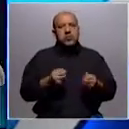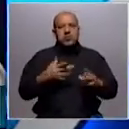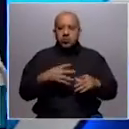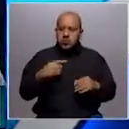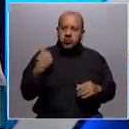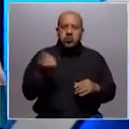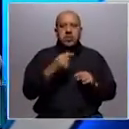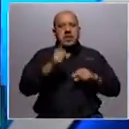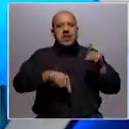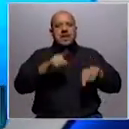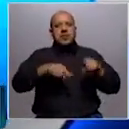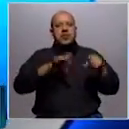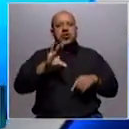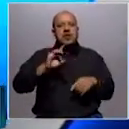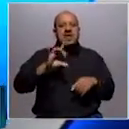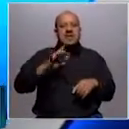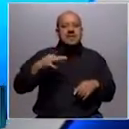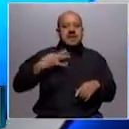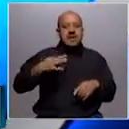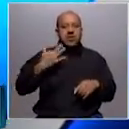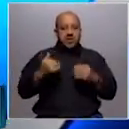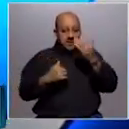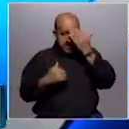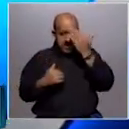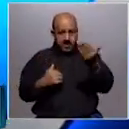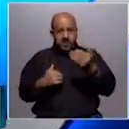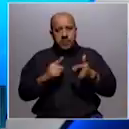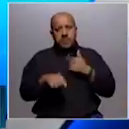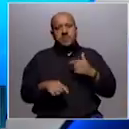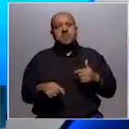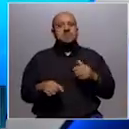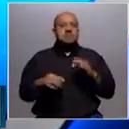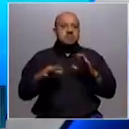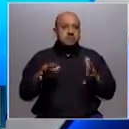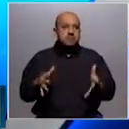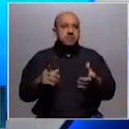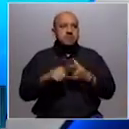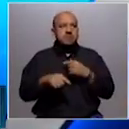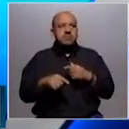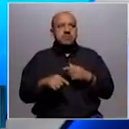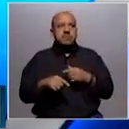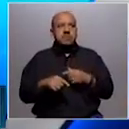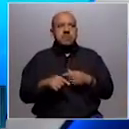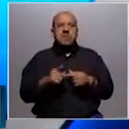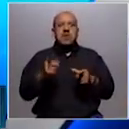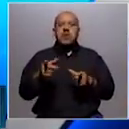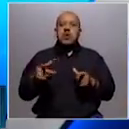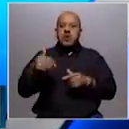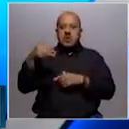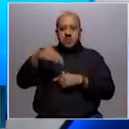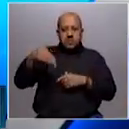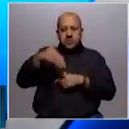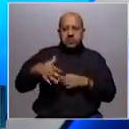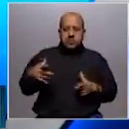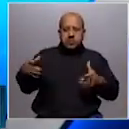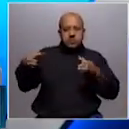de toda la gestión de los 15 años del Frente Amplio... ...con una poca detracción, los militantes de la coalición multicolor en